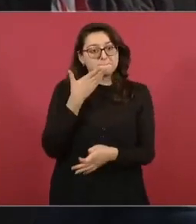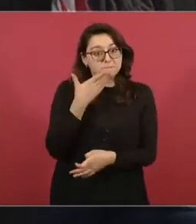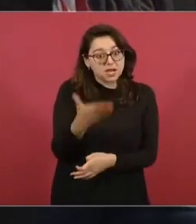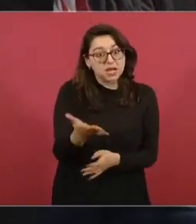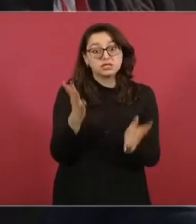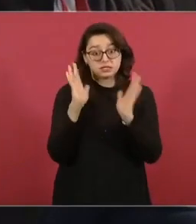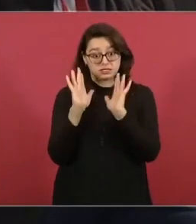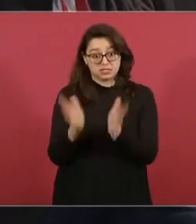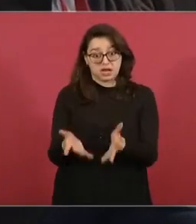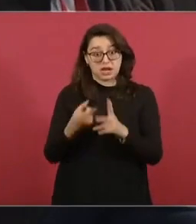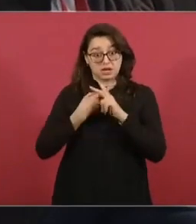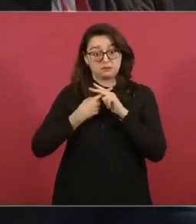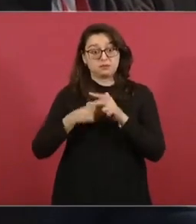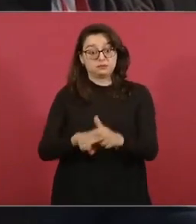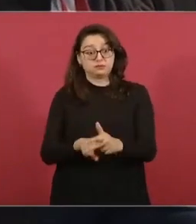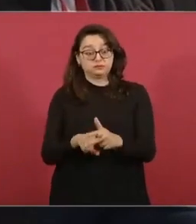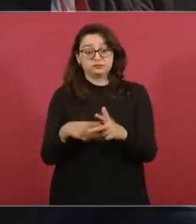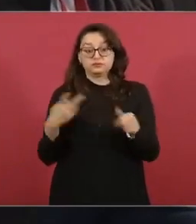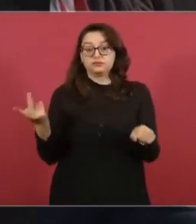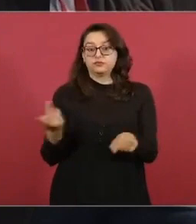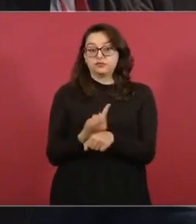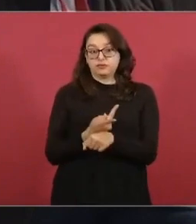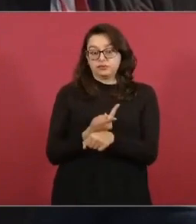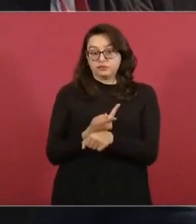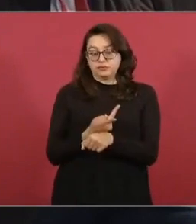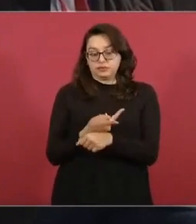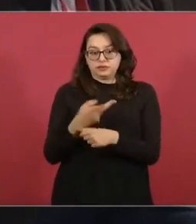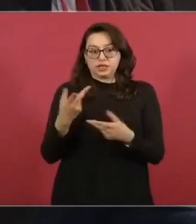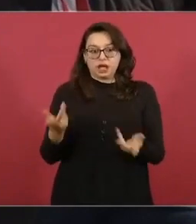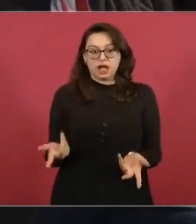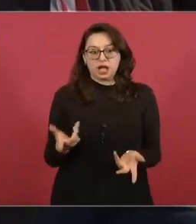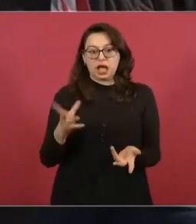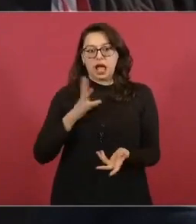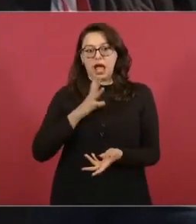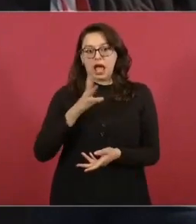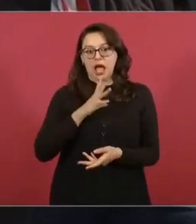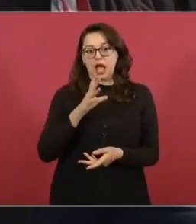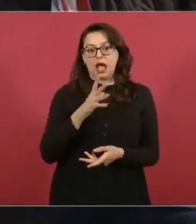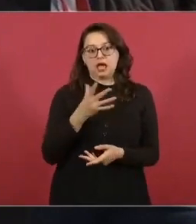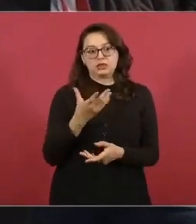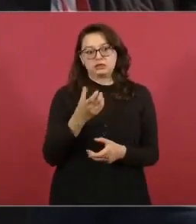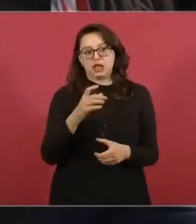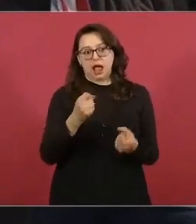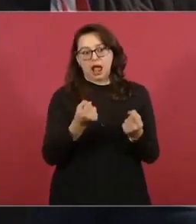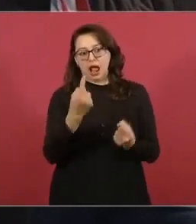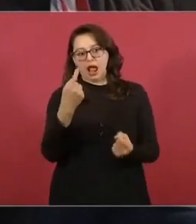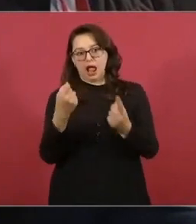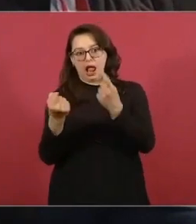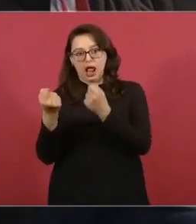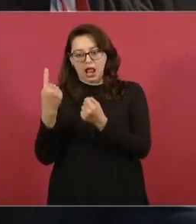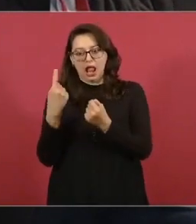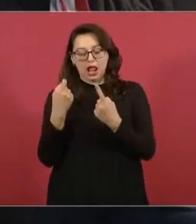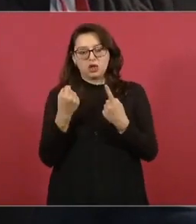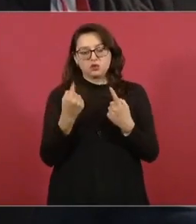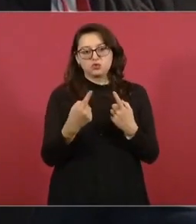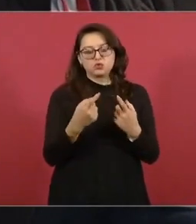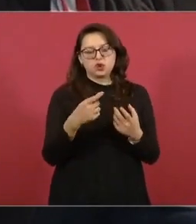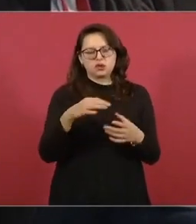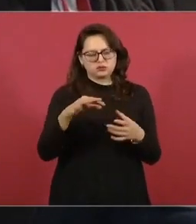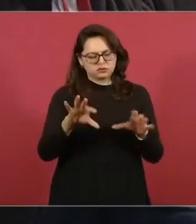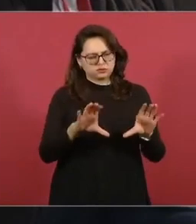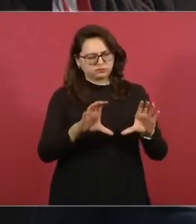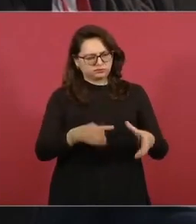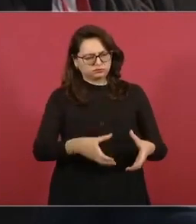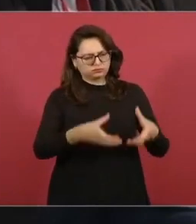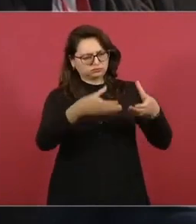y saber si esto se va a ver impactado en los productos hay productos que siguen teniendo cuatro sellos y uno de ellos dice exceso de grasas